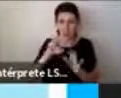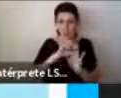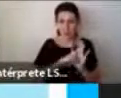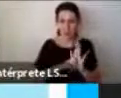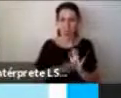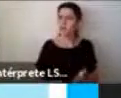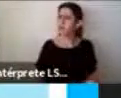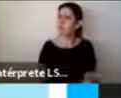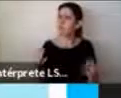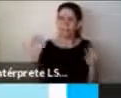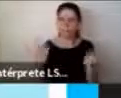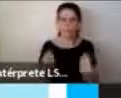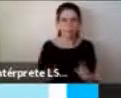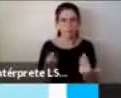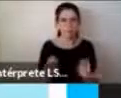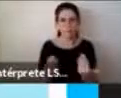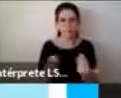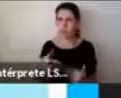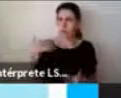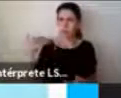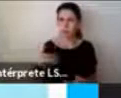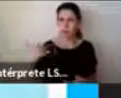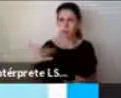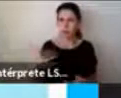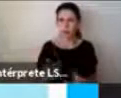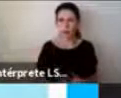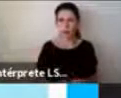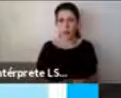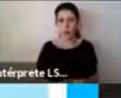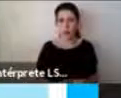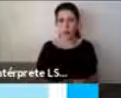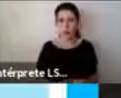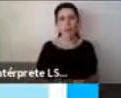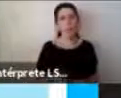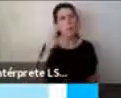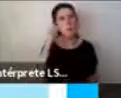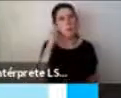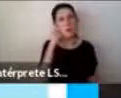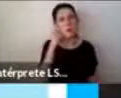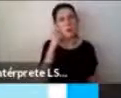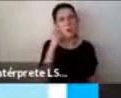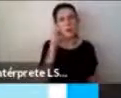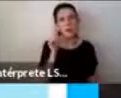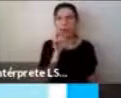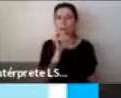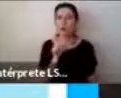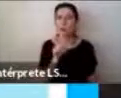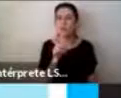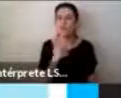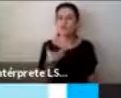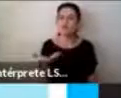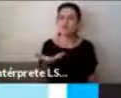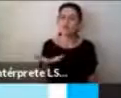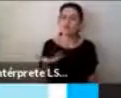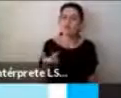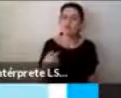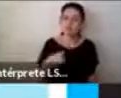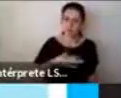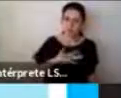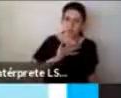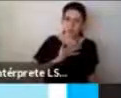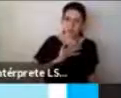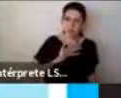Por ejemplo, se nos ocurría la pregunta que cómo nos sentiríamos nosotros si todos los demás,